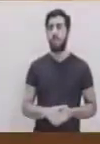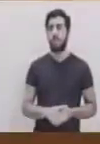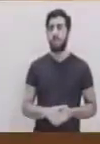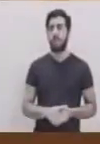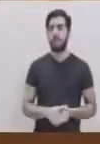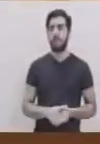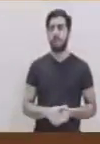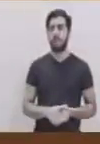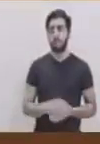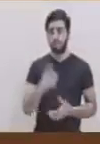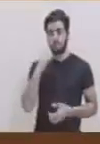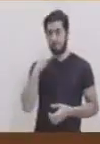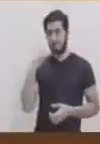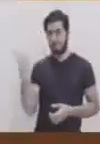circunferencia